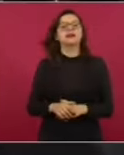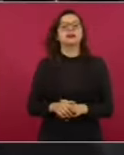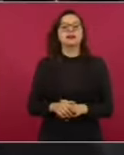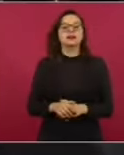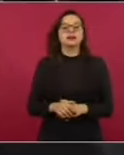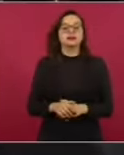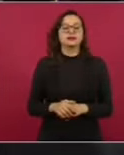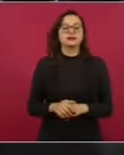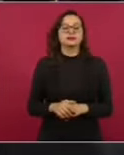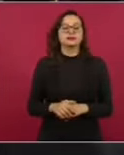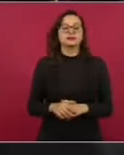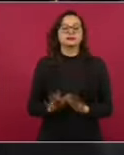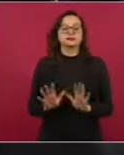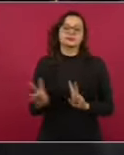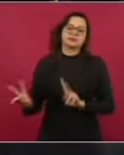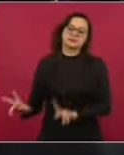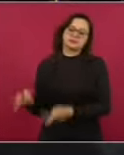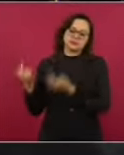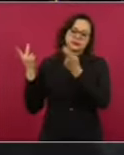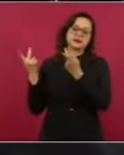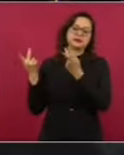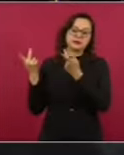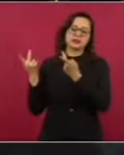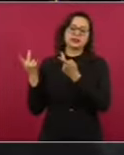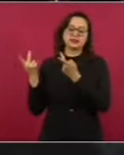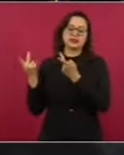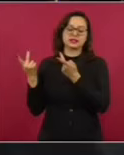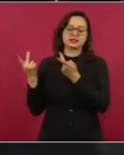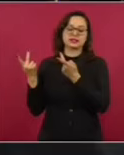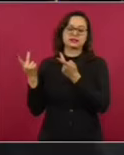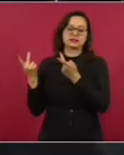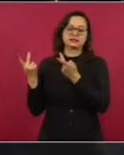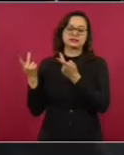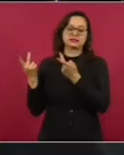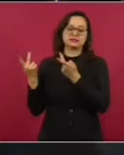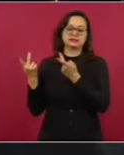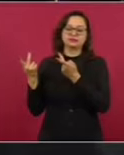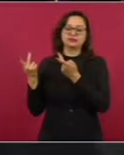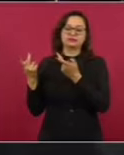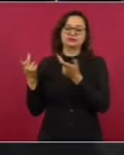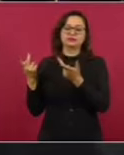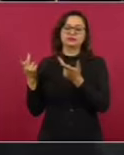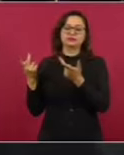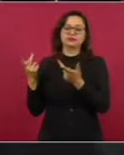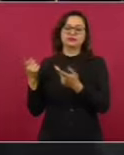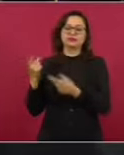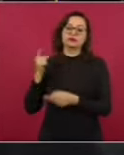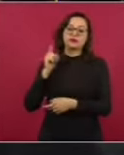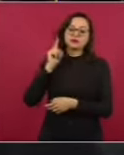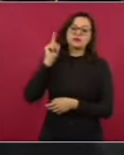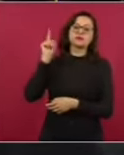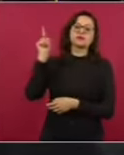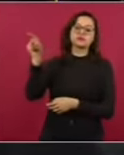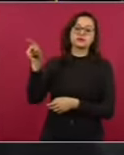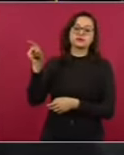la vendieron a la empresa a